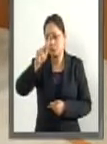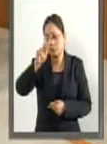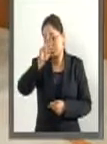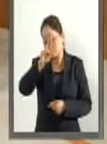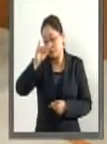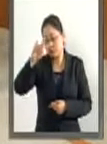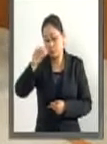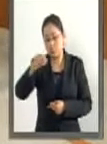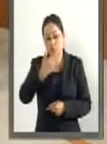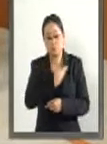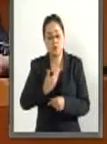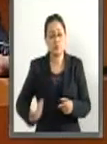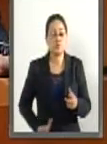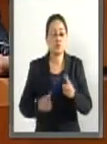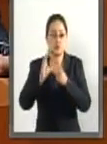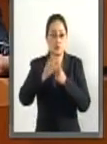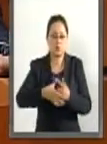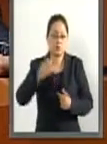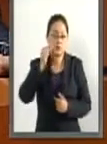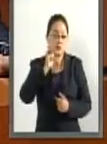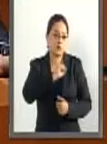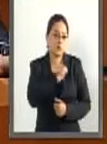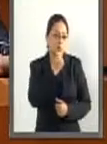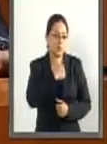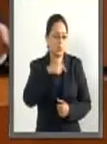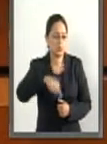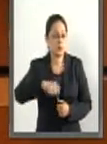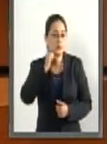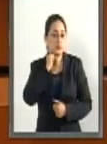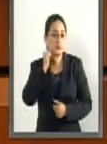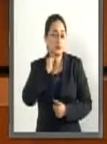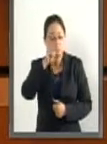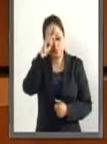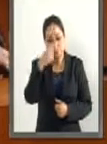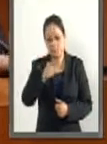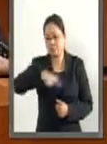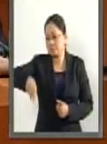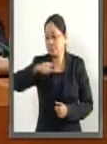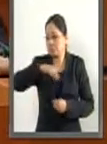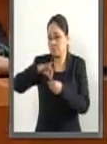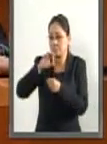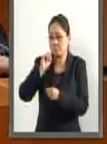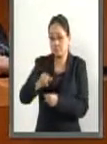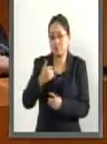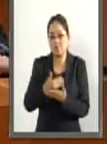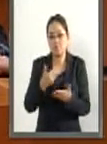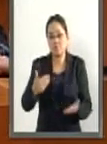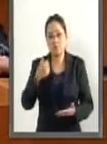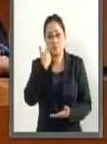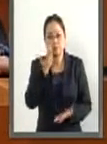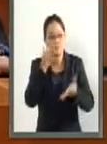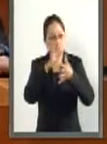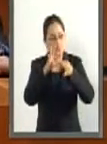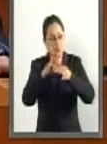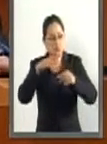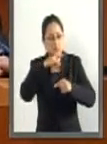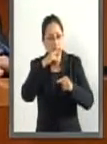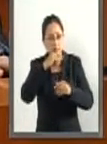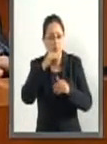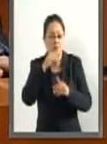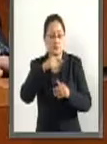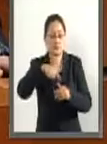Salud de este Senado de la República. Para nosotros en esta oportunidad quisiera destinar este breve tiempo para